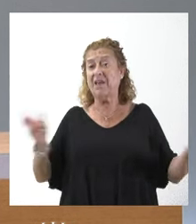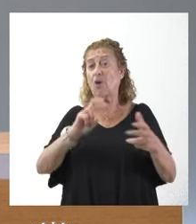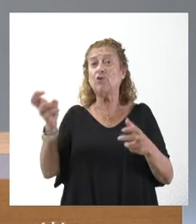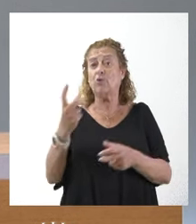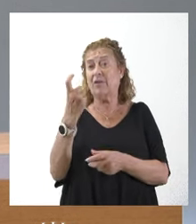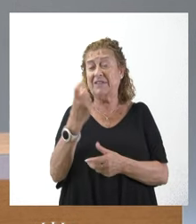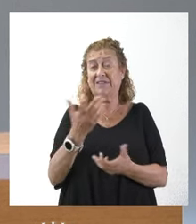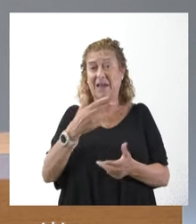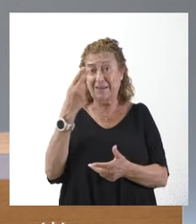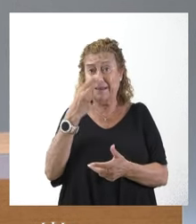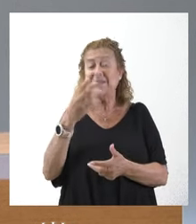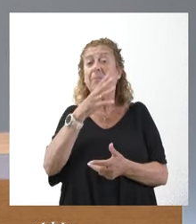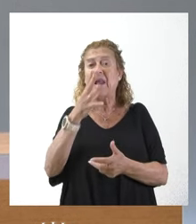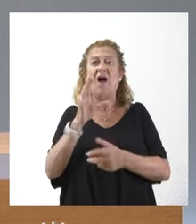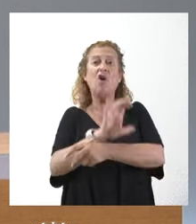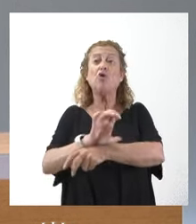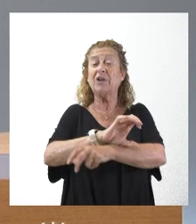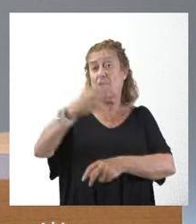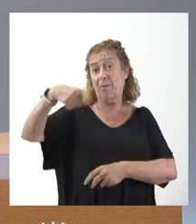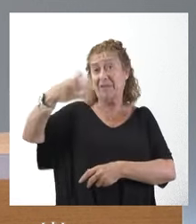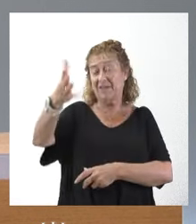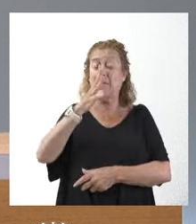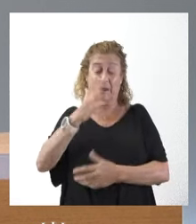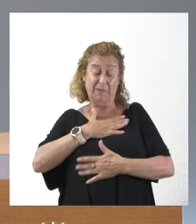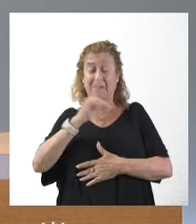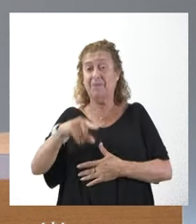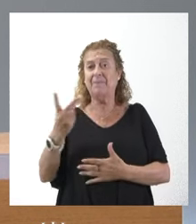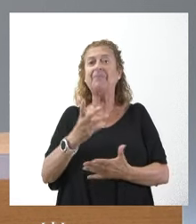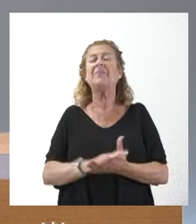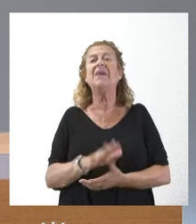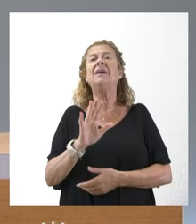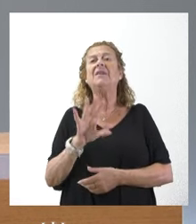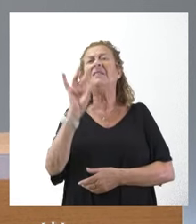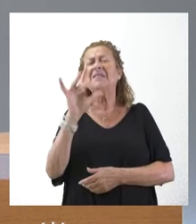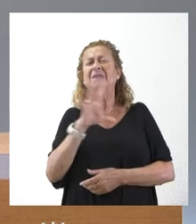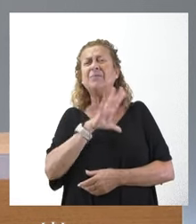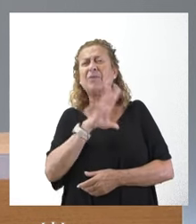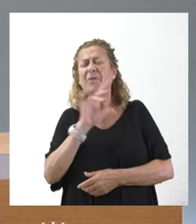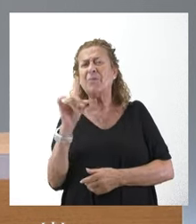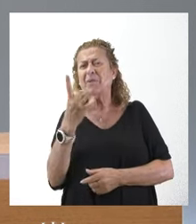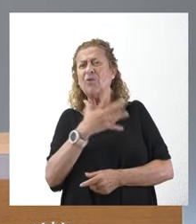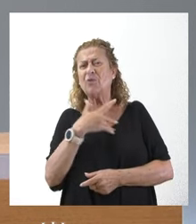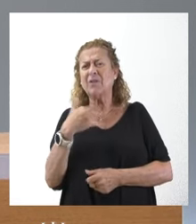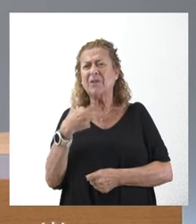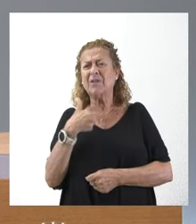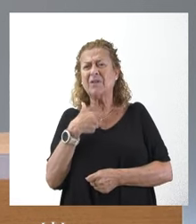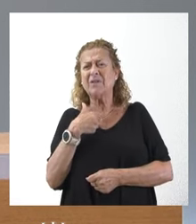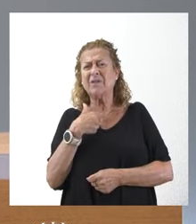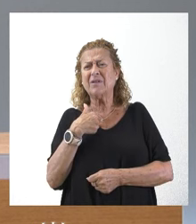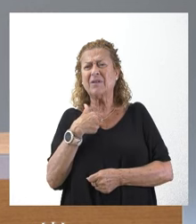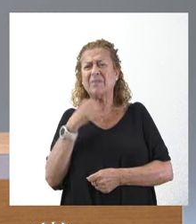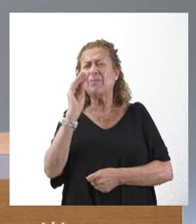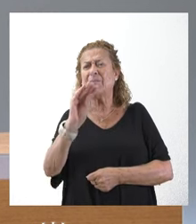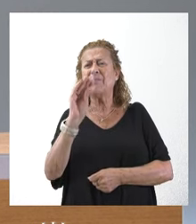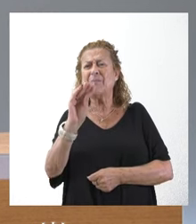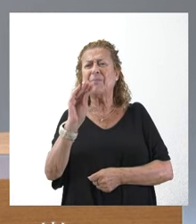interés, tanto para el consejero de la Presidencia como para mí mismo. Sí, portavoz, en primer lugar quería preguntarle